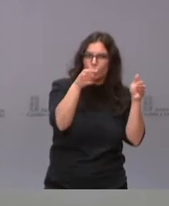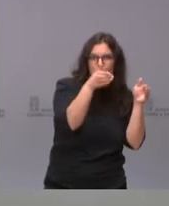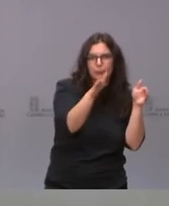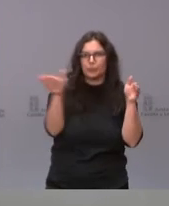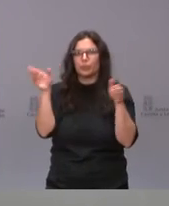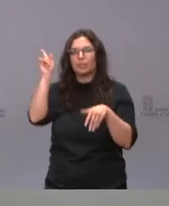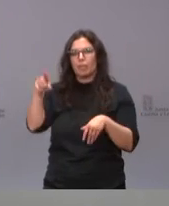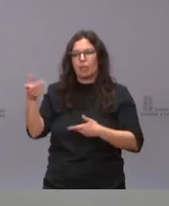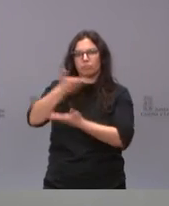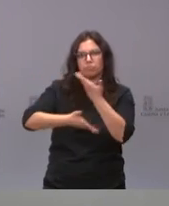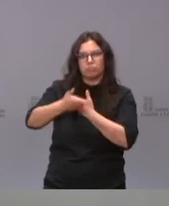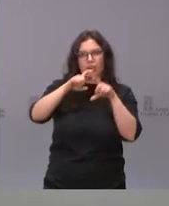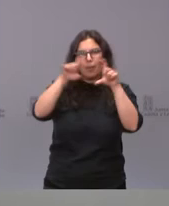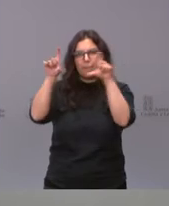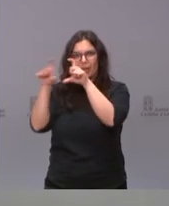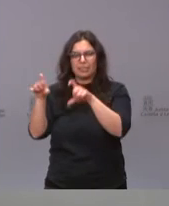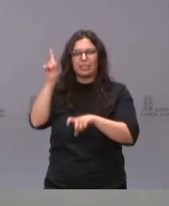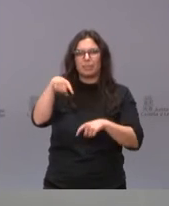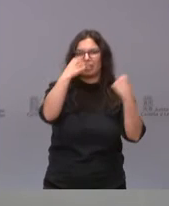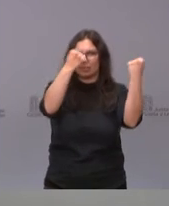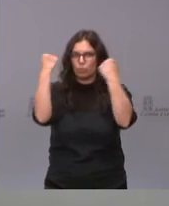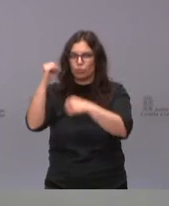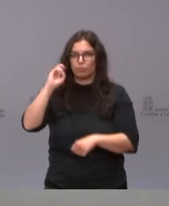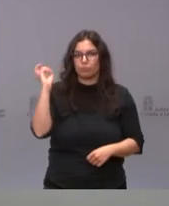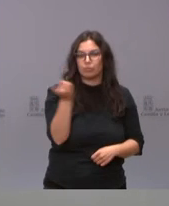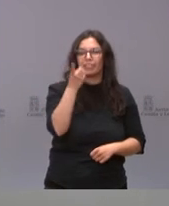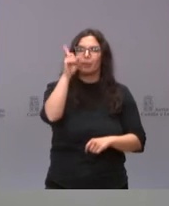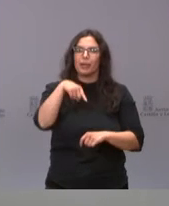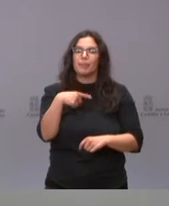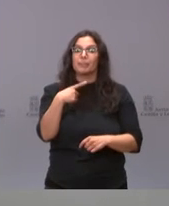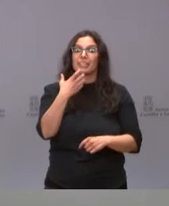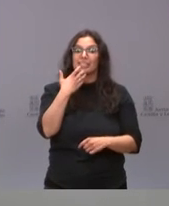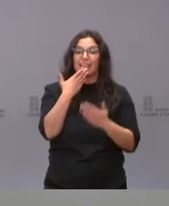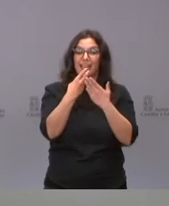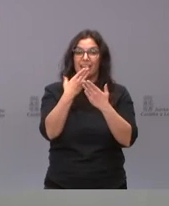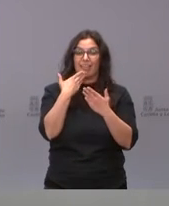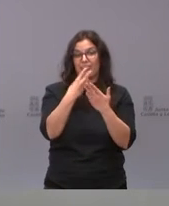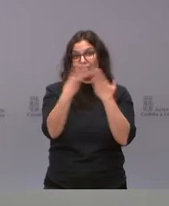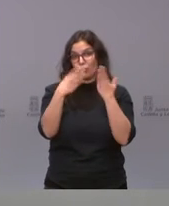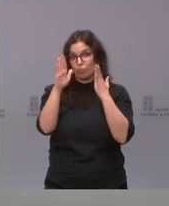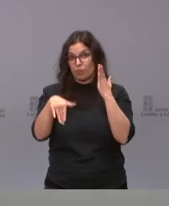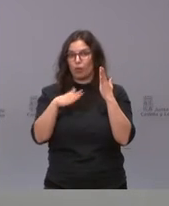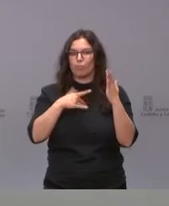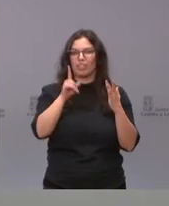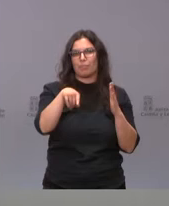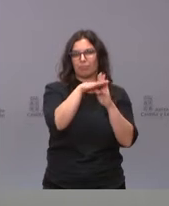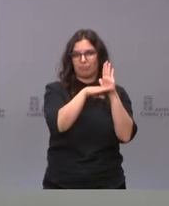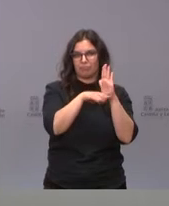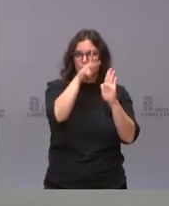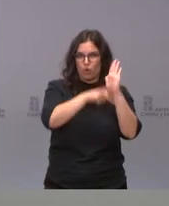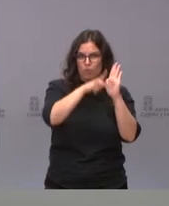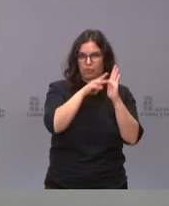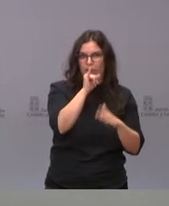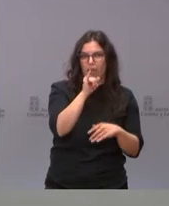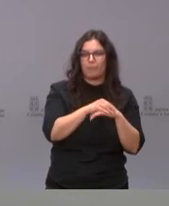empresas como a instituciones y que regule el voluntariado de los menores de edad. Establece un voluntariado moderno,